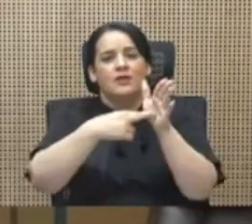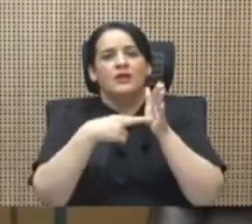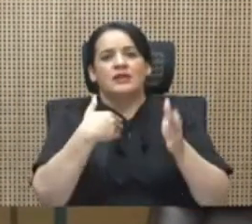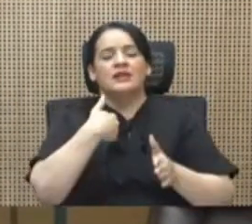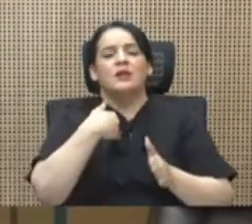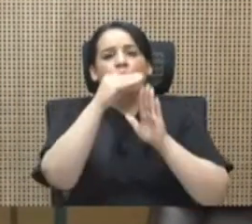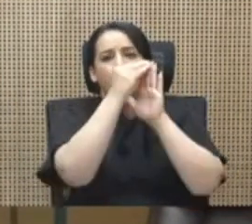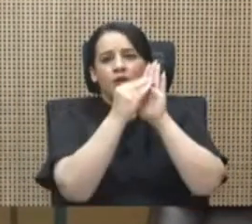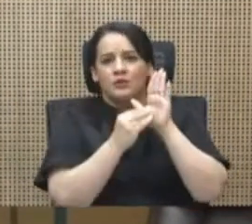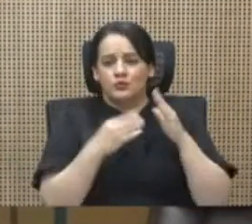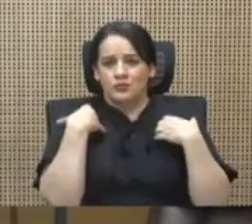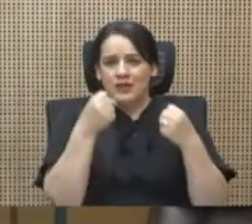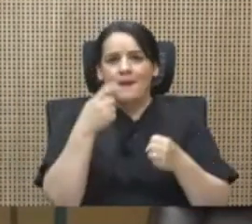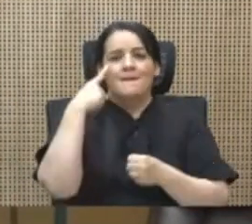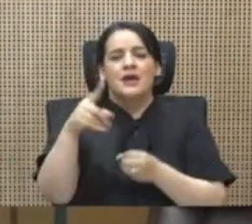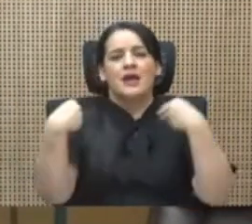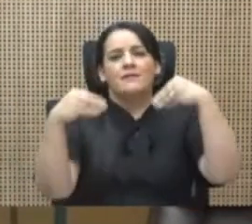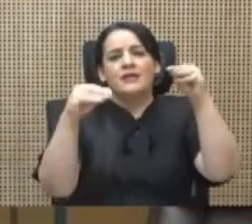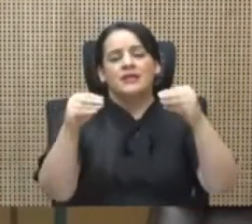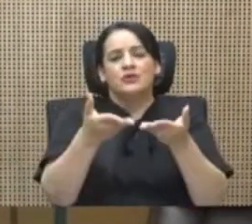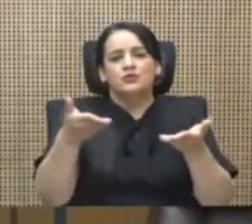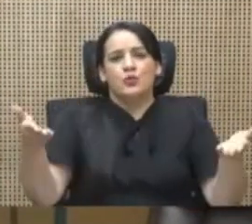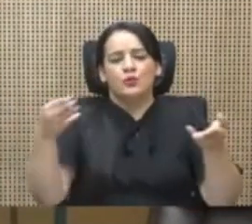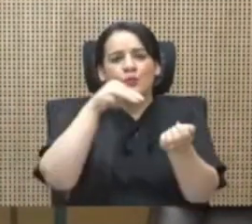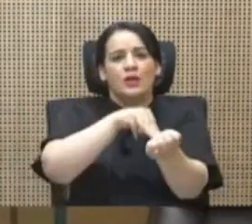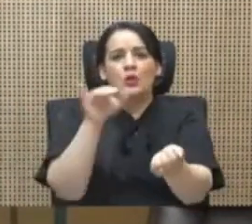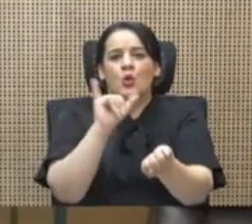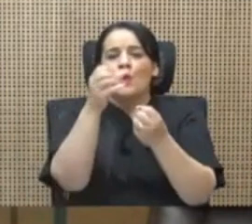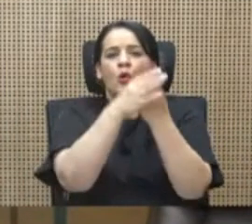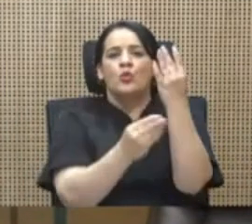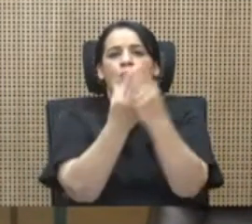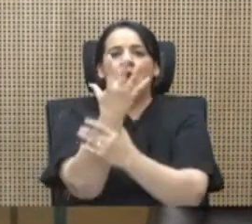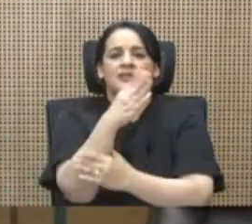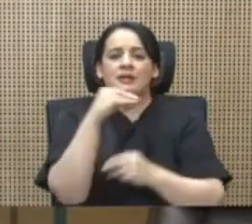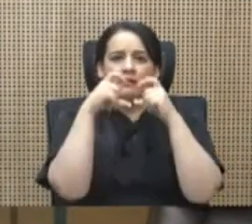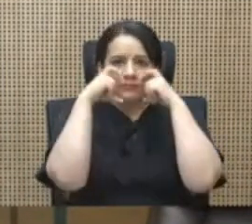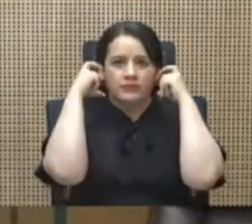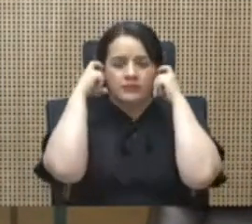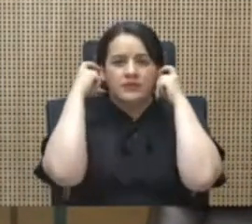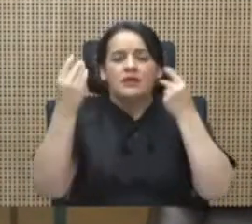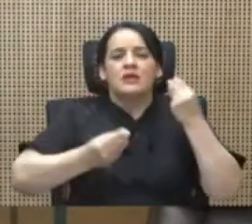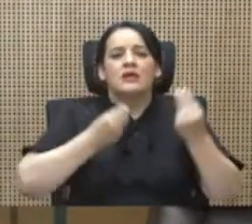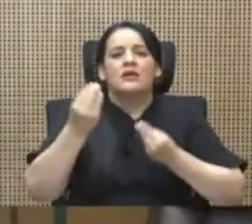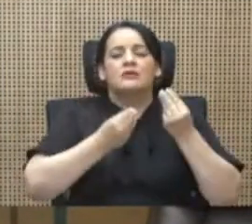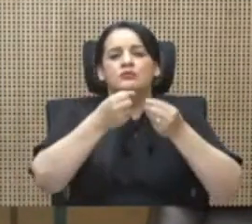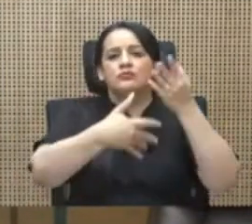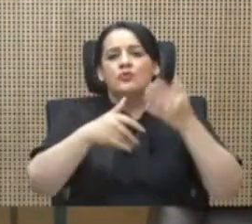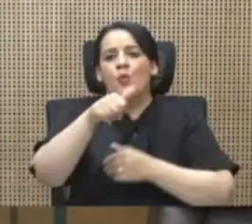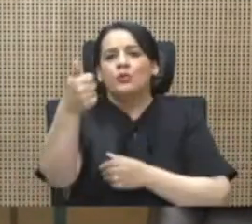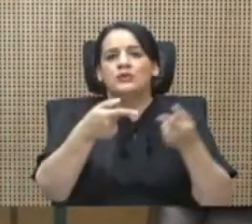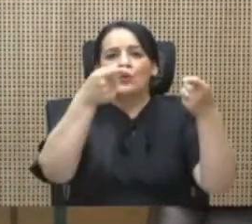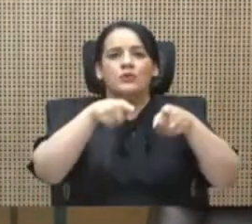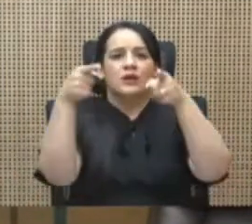con un registro sanitario para la venta de insumos médicos como lo fueron los guantes y las mascarillas, lo que provocó, entre otras consecuencias,